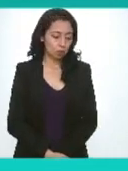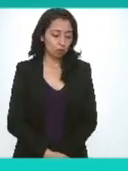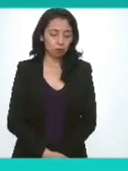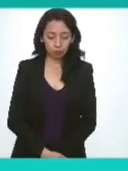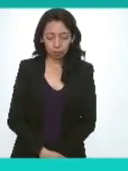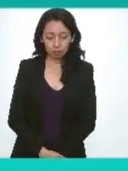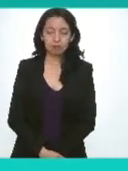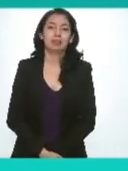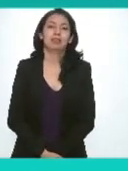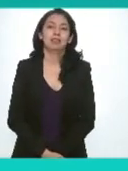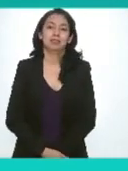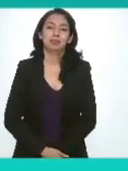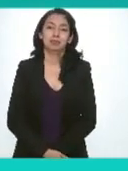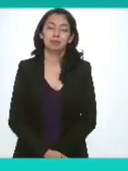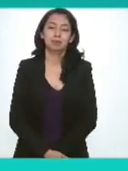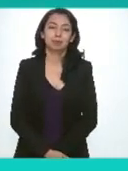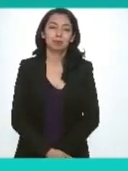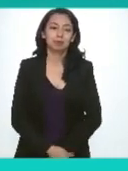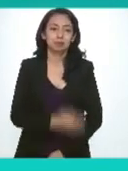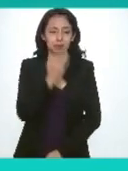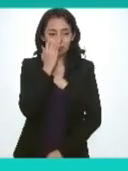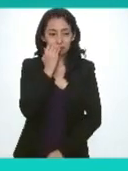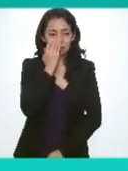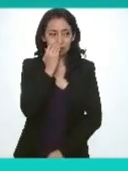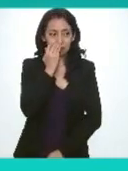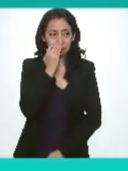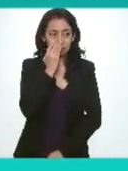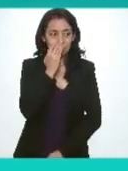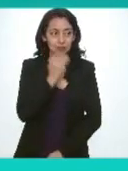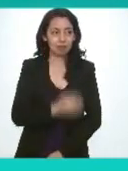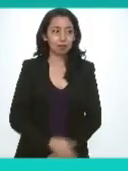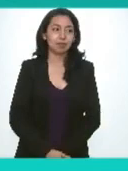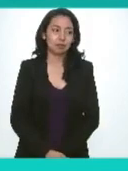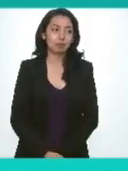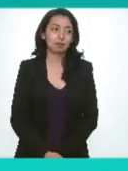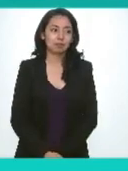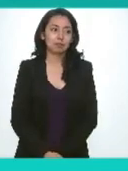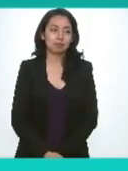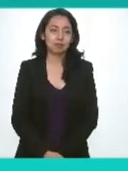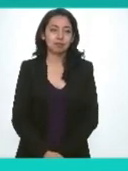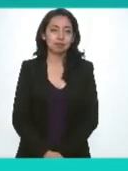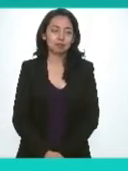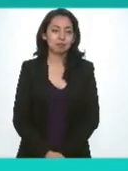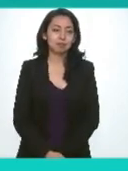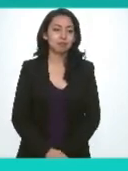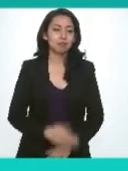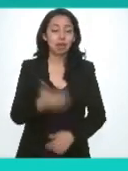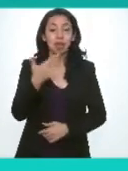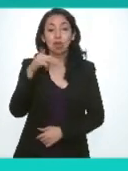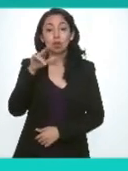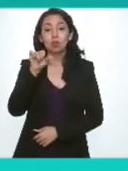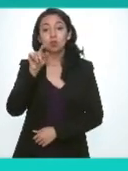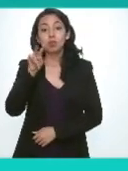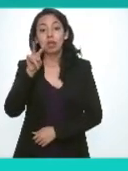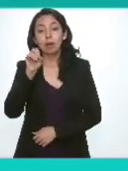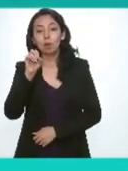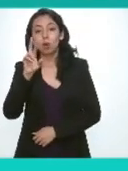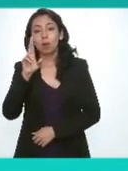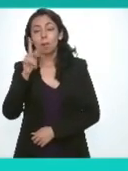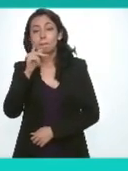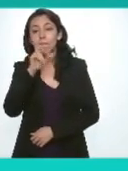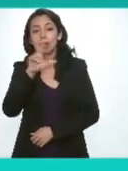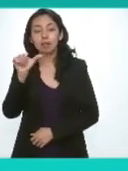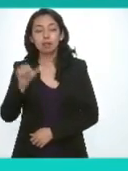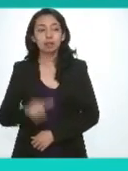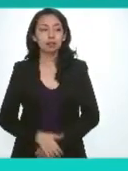de no tener a nadie Gustavo Parra del Info Gustavo Parra adelante adelante